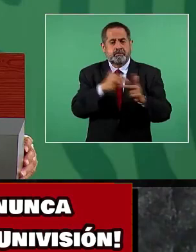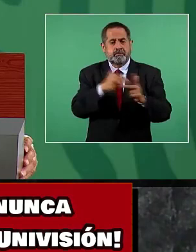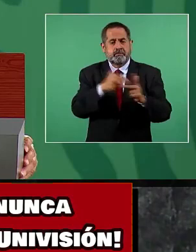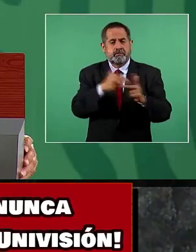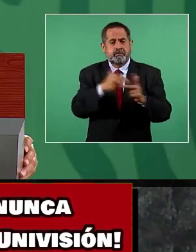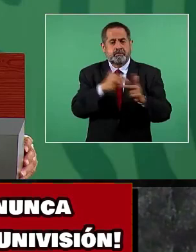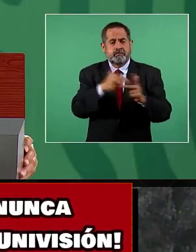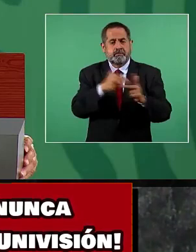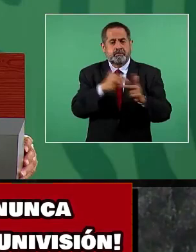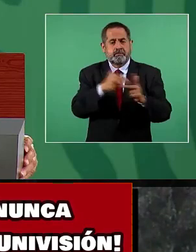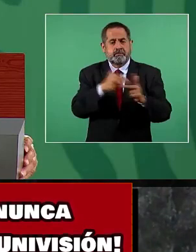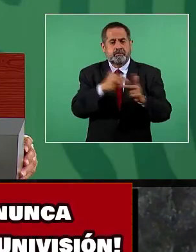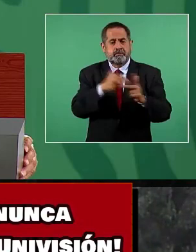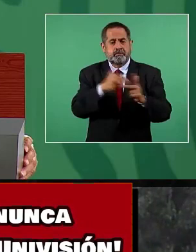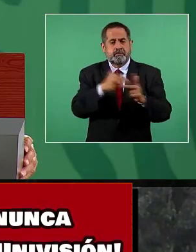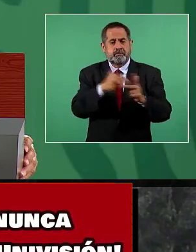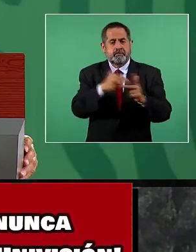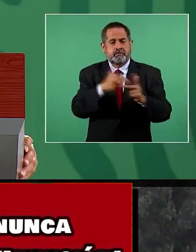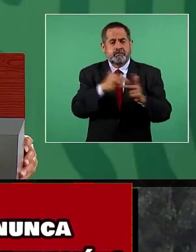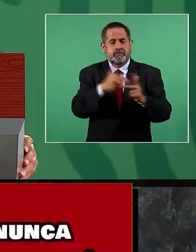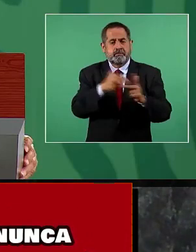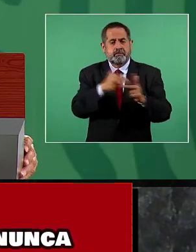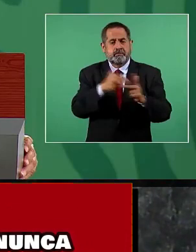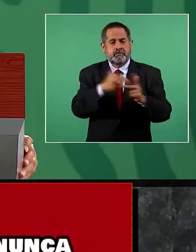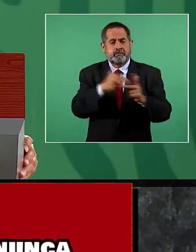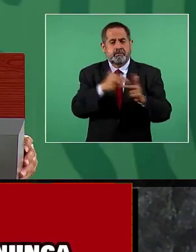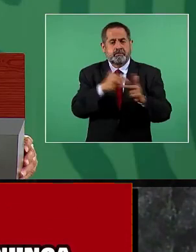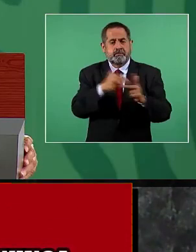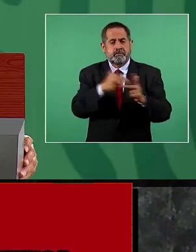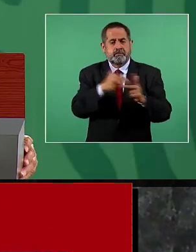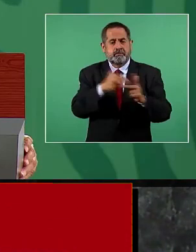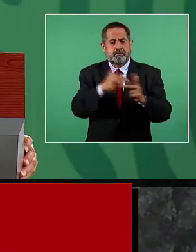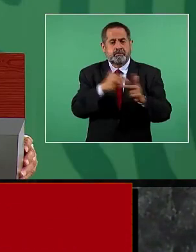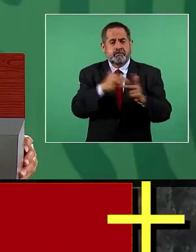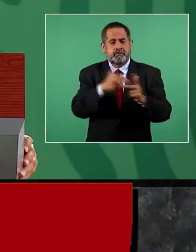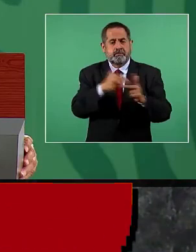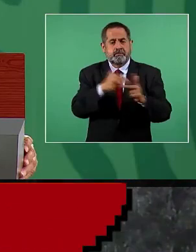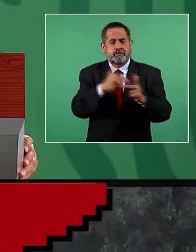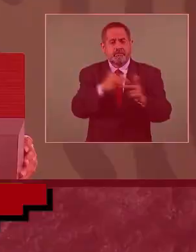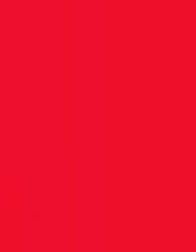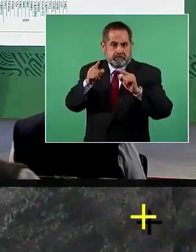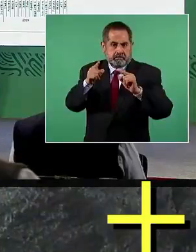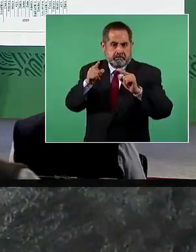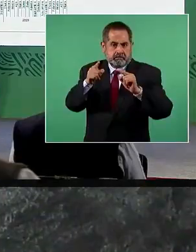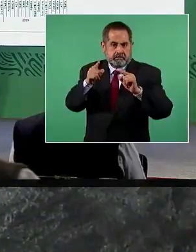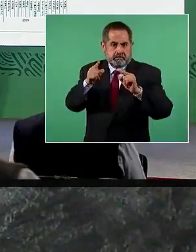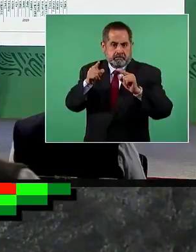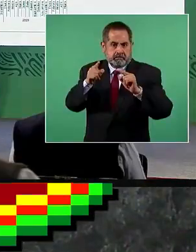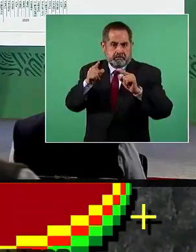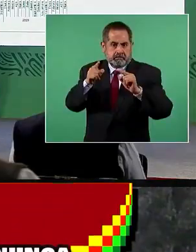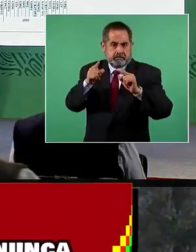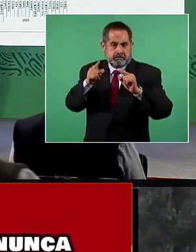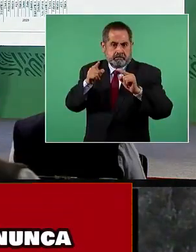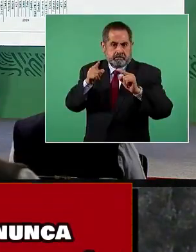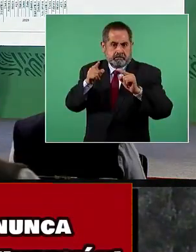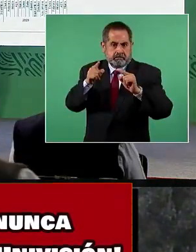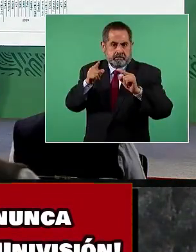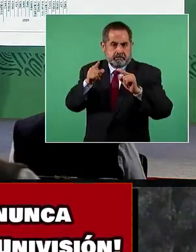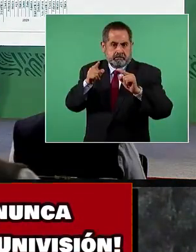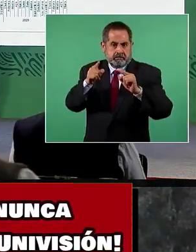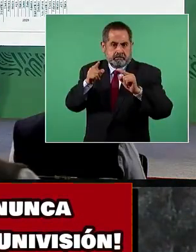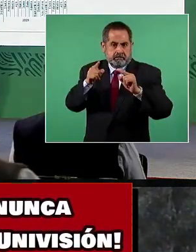seguramente Biden va a batear las preguntas sin responder nada concreto? ¿Podría usted responder las preguntas anteriores de verdad